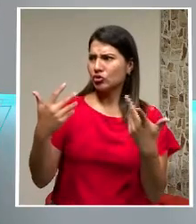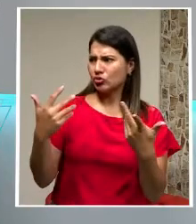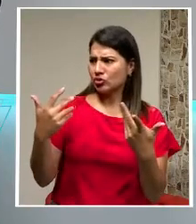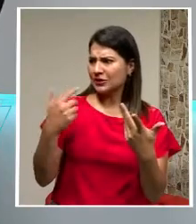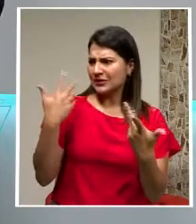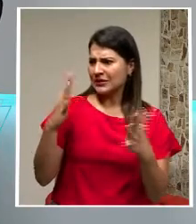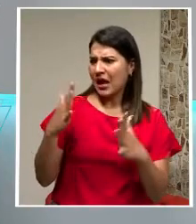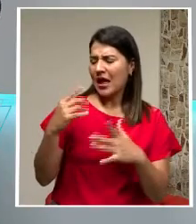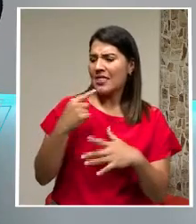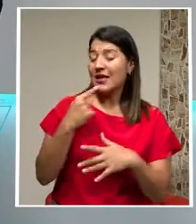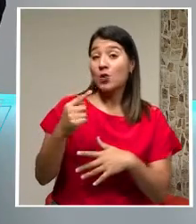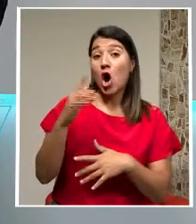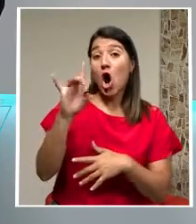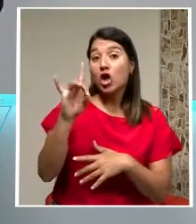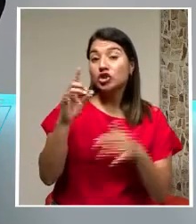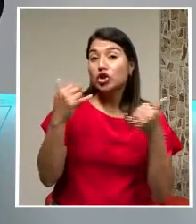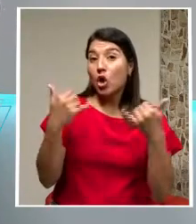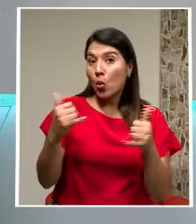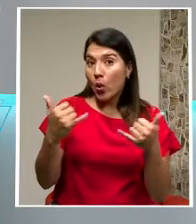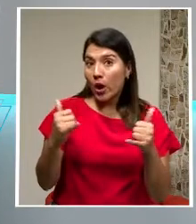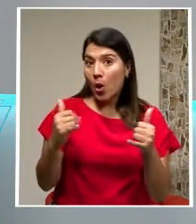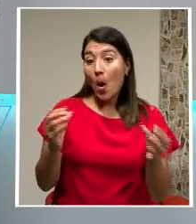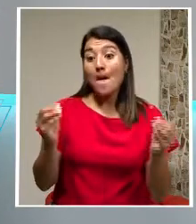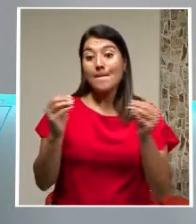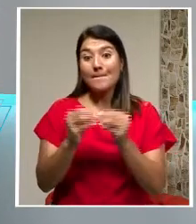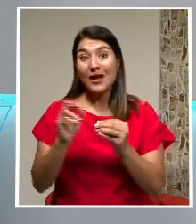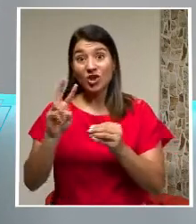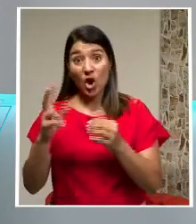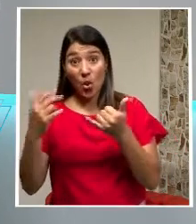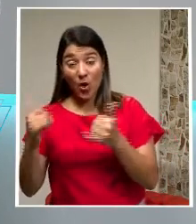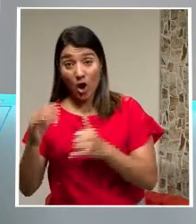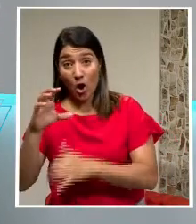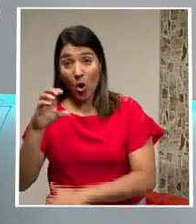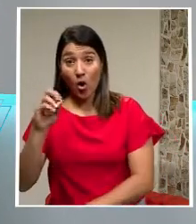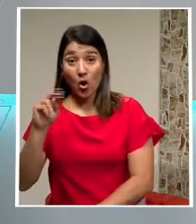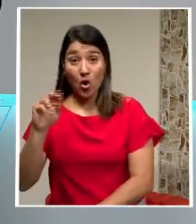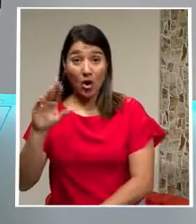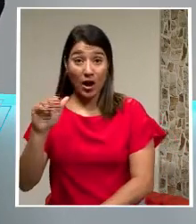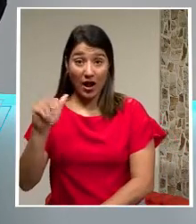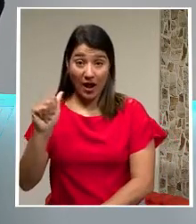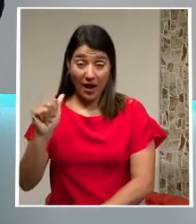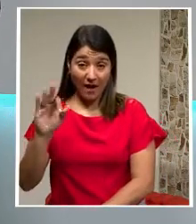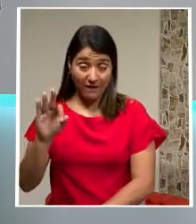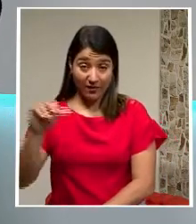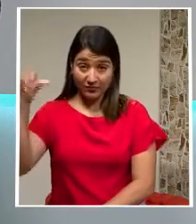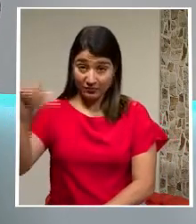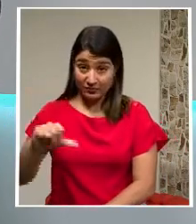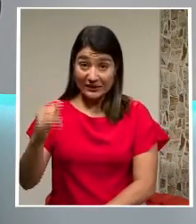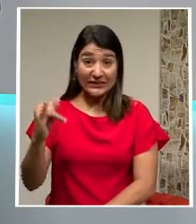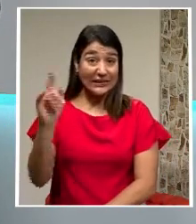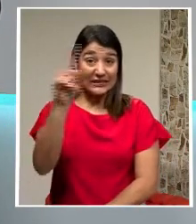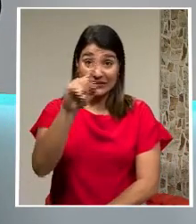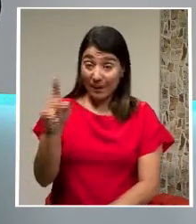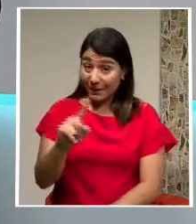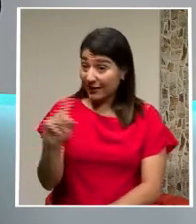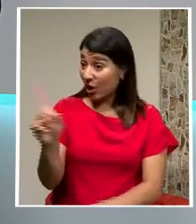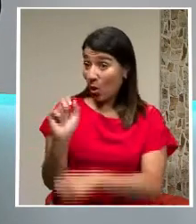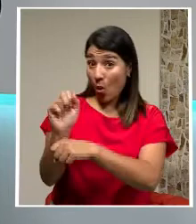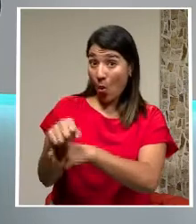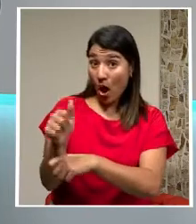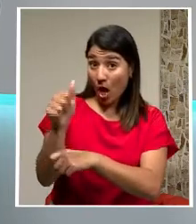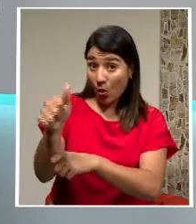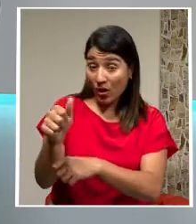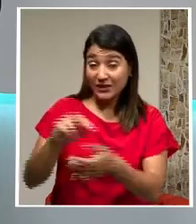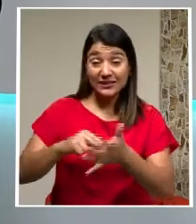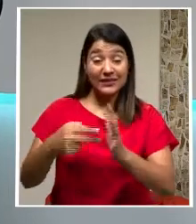torneo nacional Más ahora 2 De CONCACAF O sea Zapriza Si no gana Clásico Va a cumplir 2 meses De no